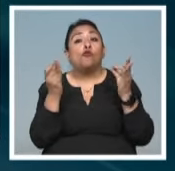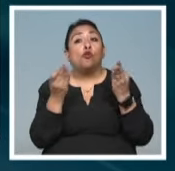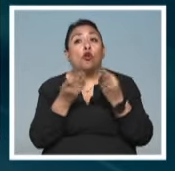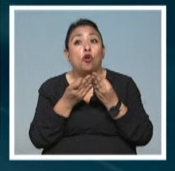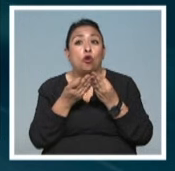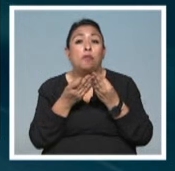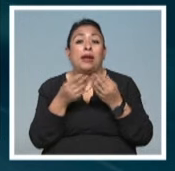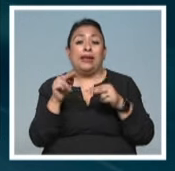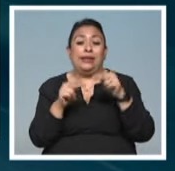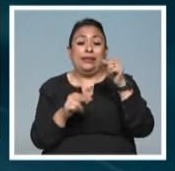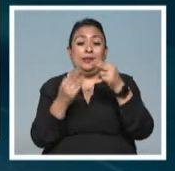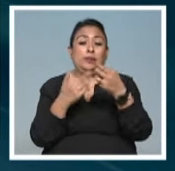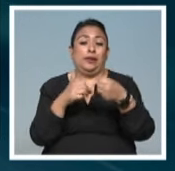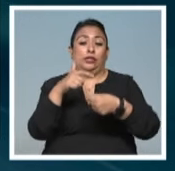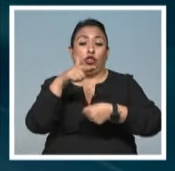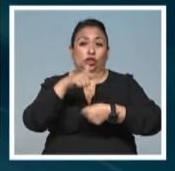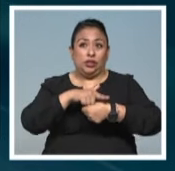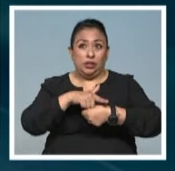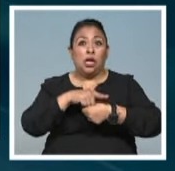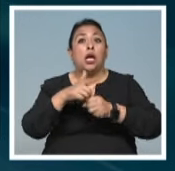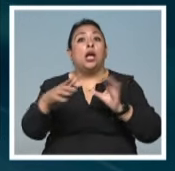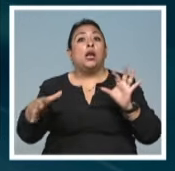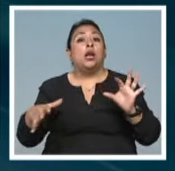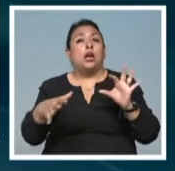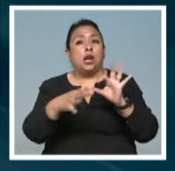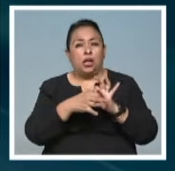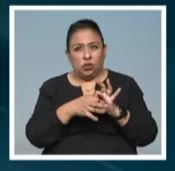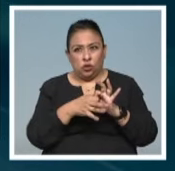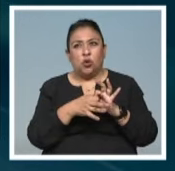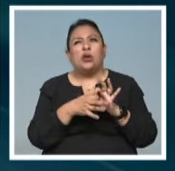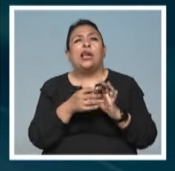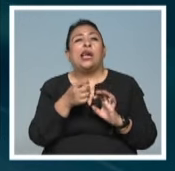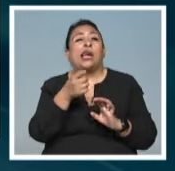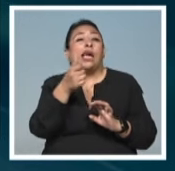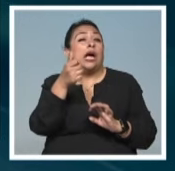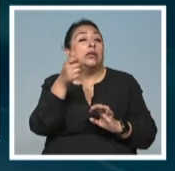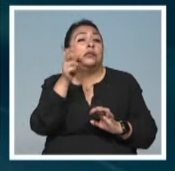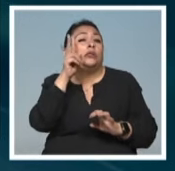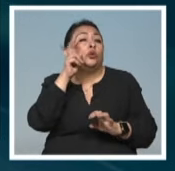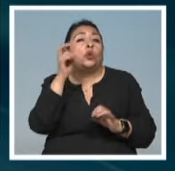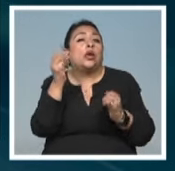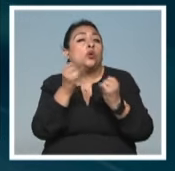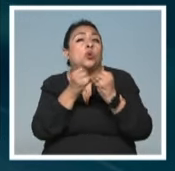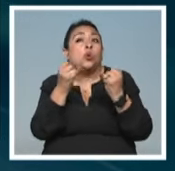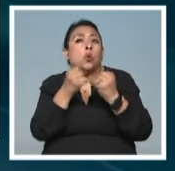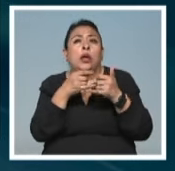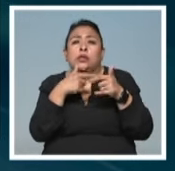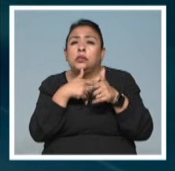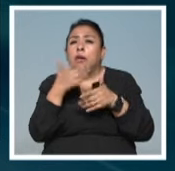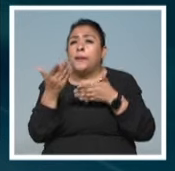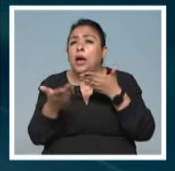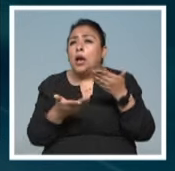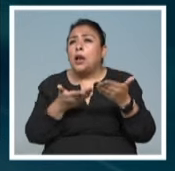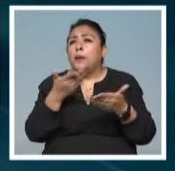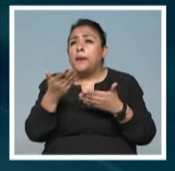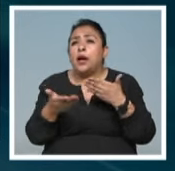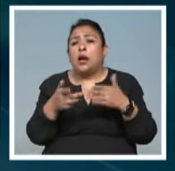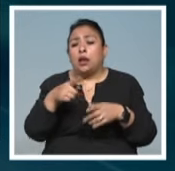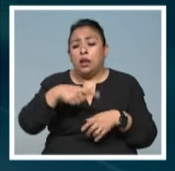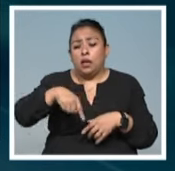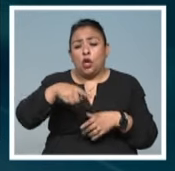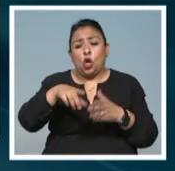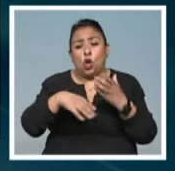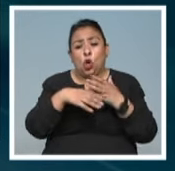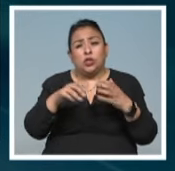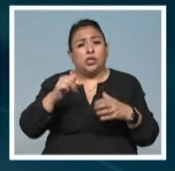una clase social se relaciona y casi oníricamente sigue bailando alrededor de estas antigüedades